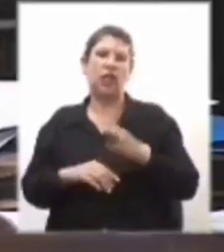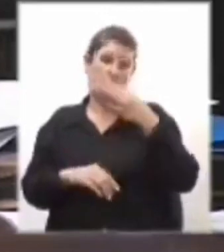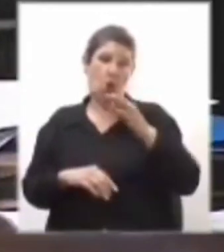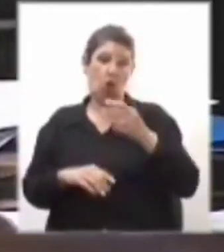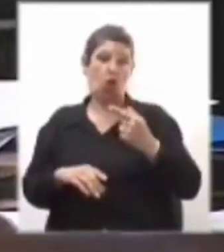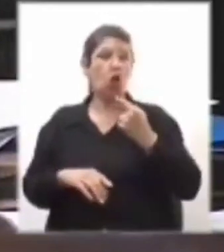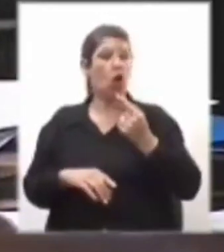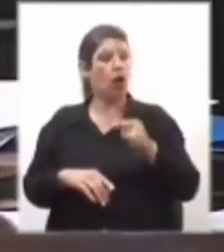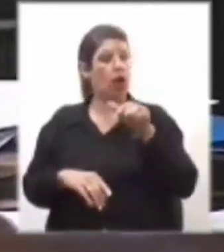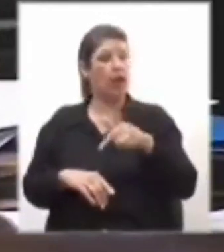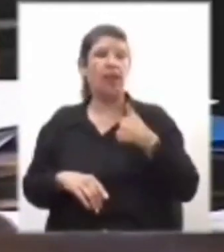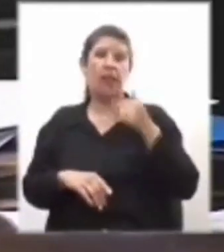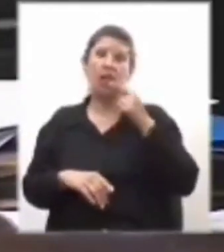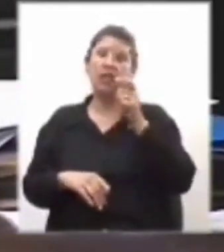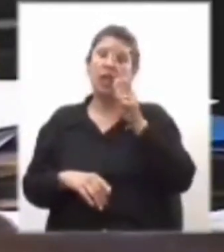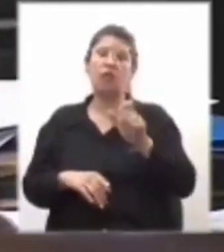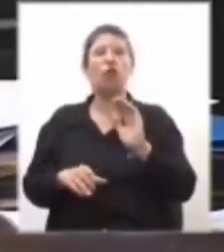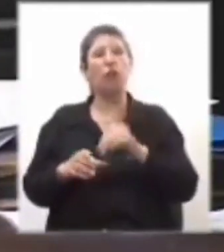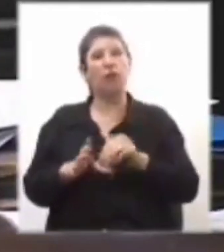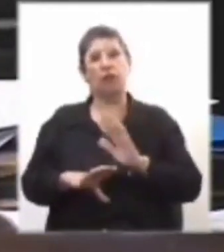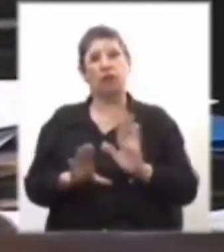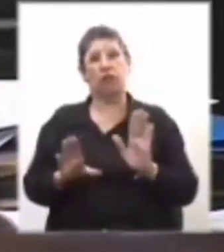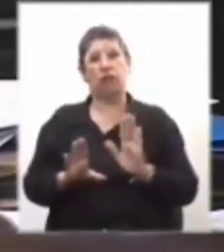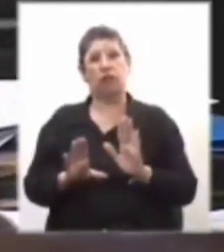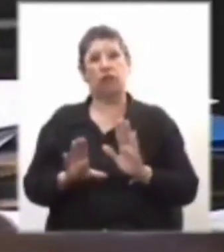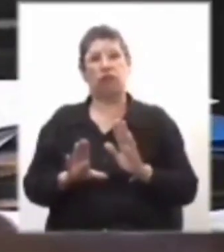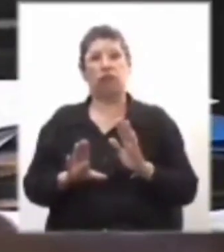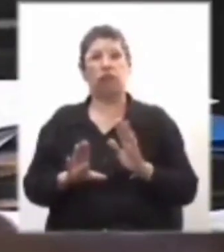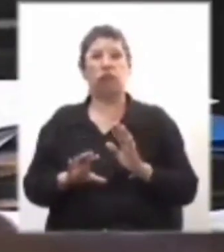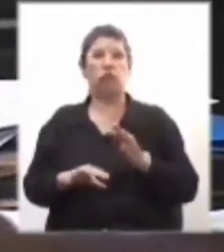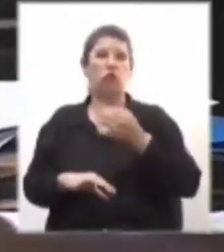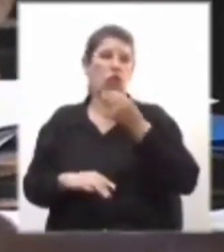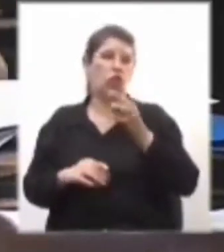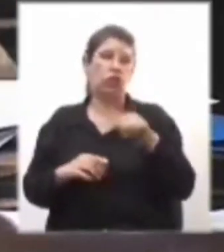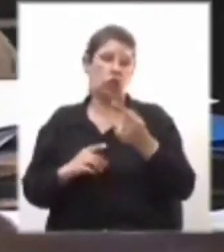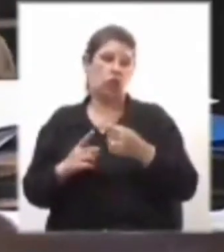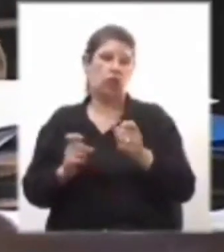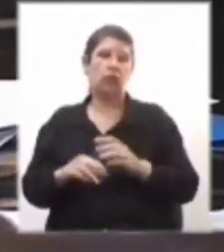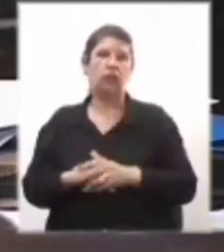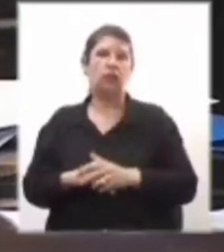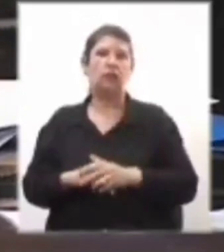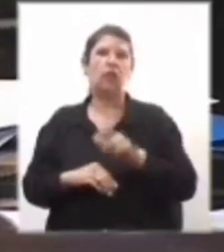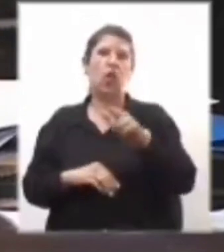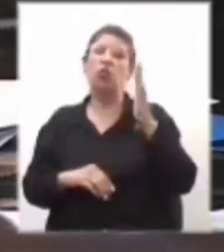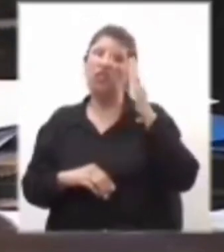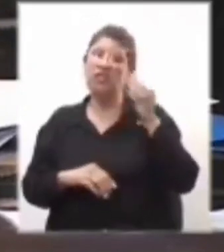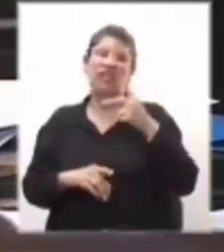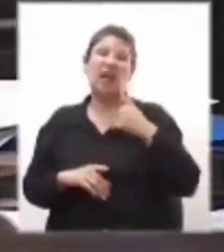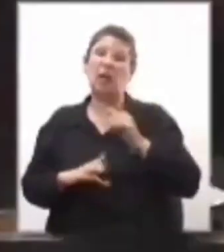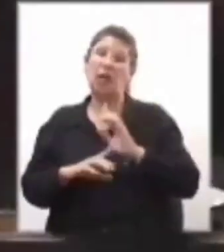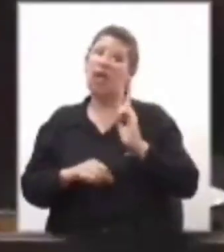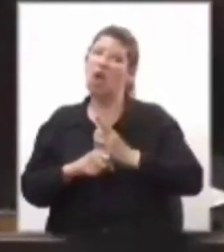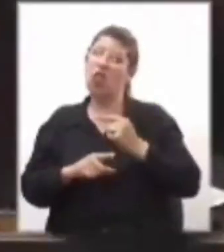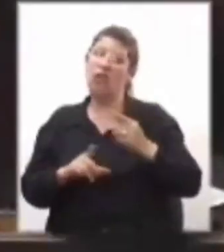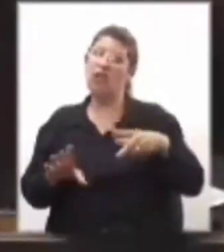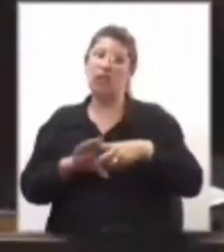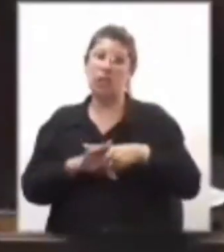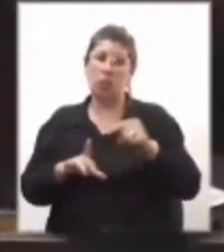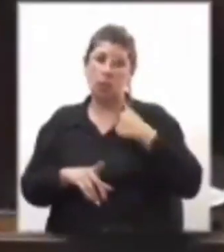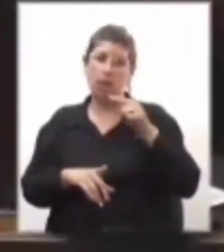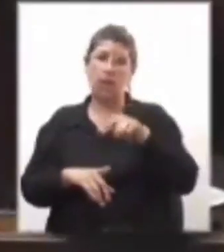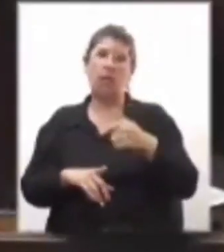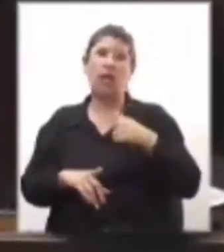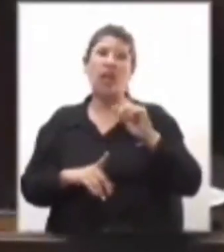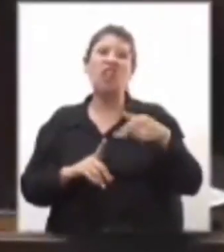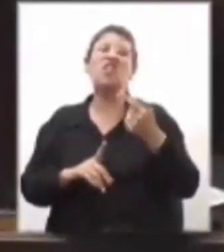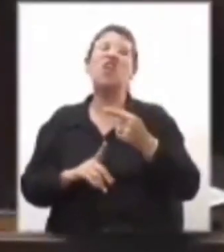es que está en el fundamento de voto, ni siquiera estoy diciendo otra cosa. Sabrá que no debería interrumpirme y después me puede leer